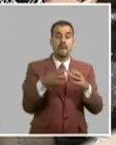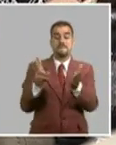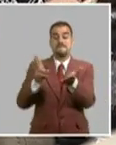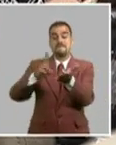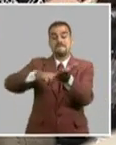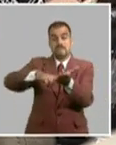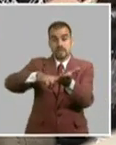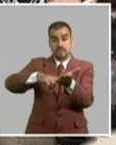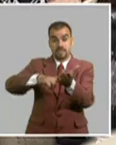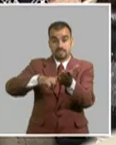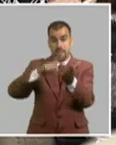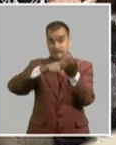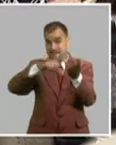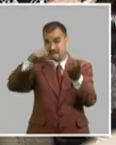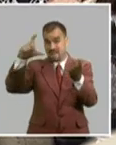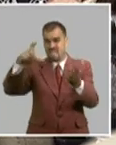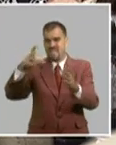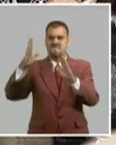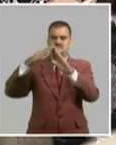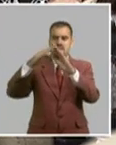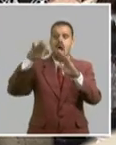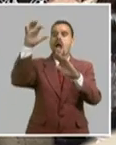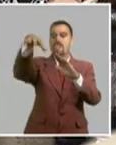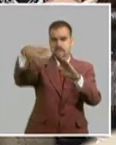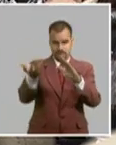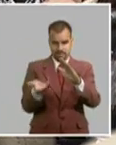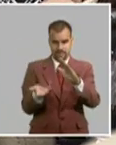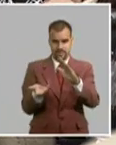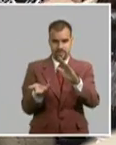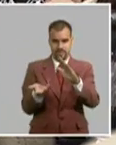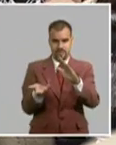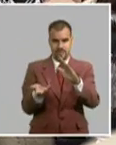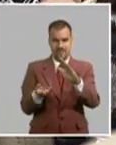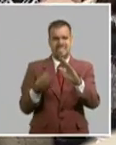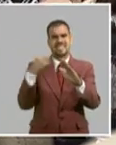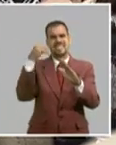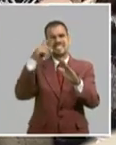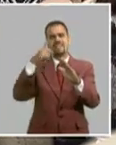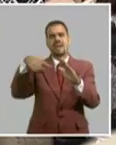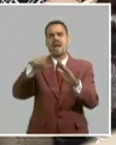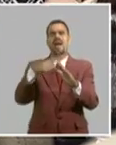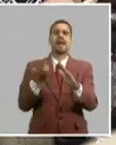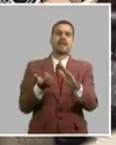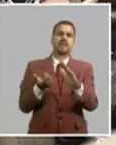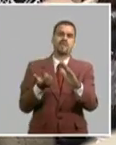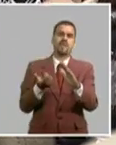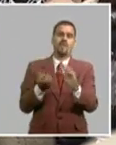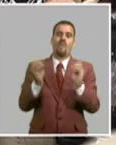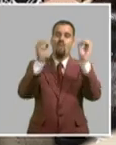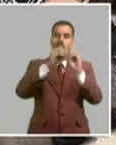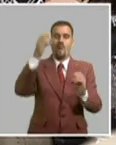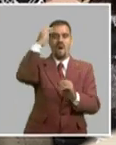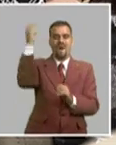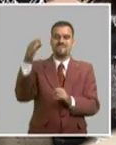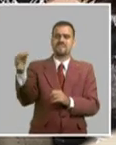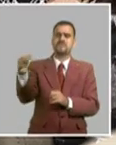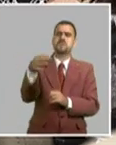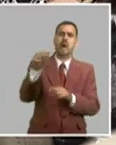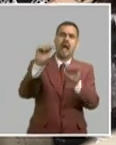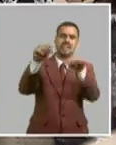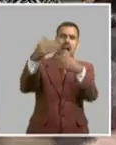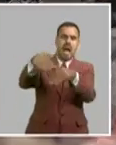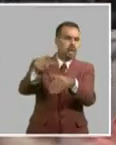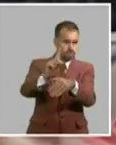activos en el lugar de residencia. No funcionamiento, porque está claro que no es una organización. Pero hay que